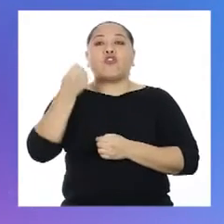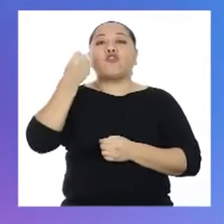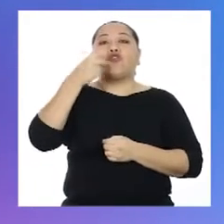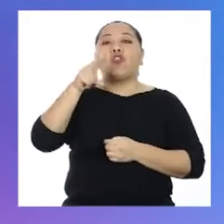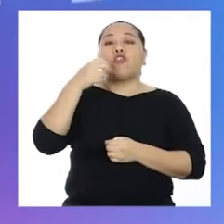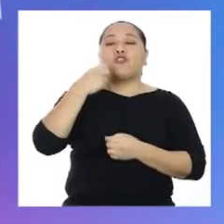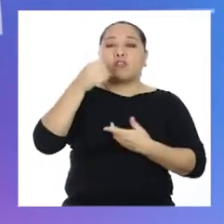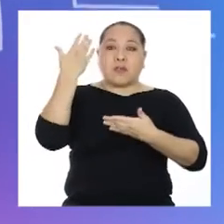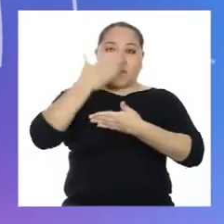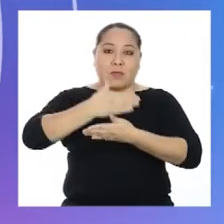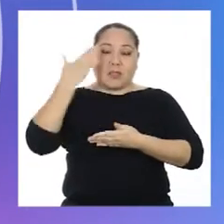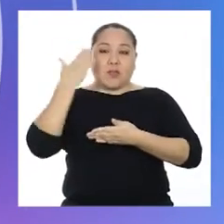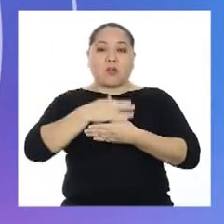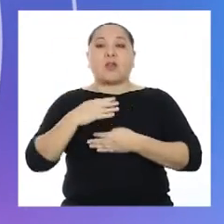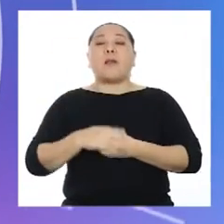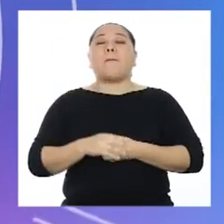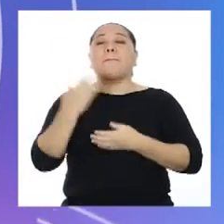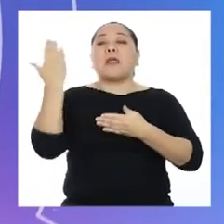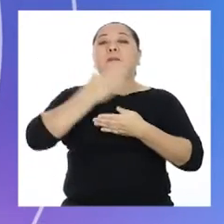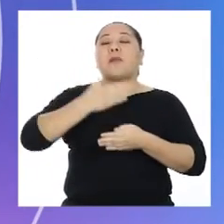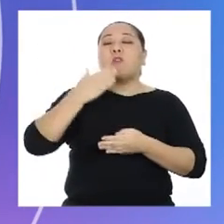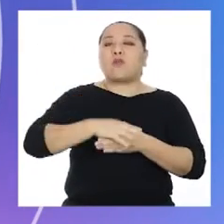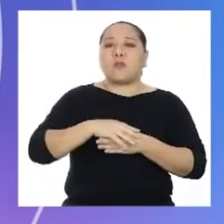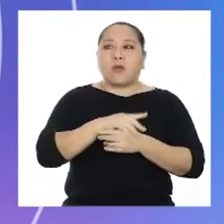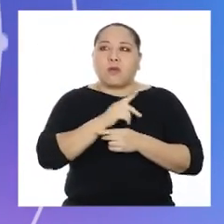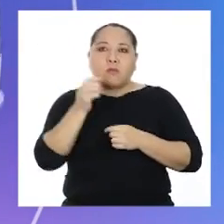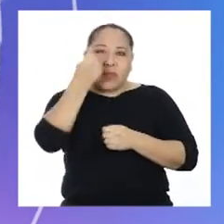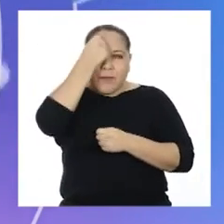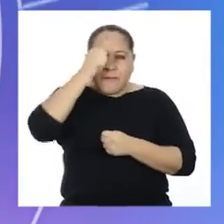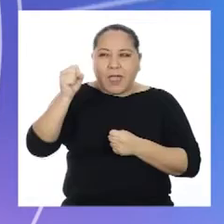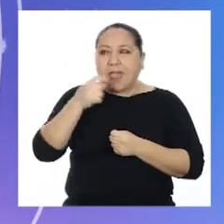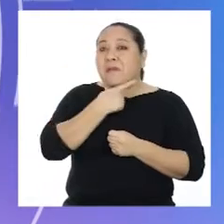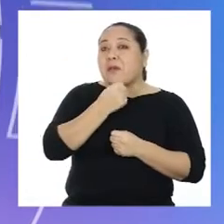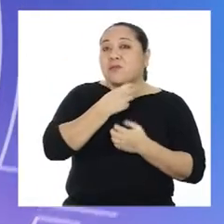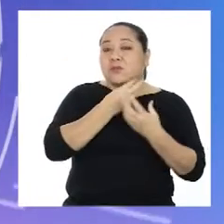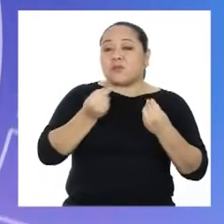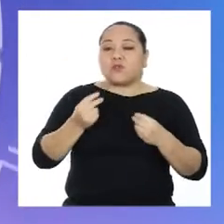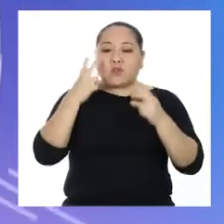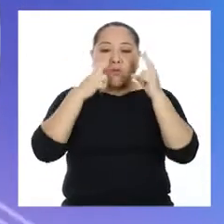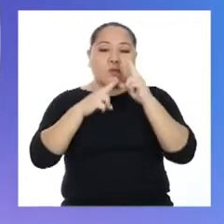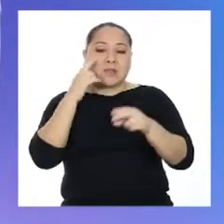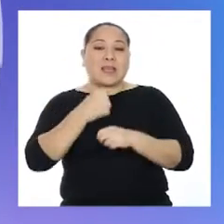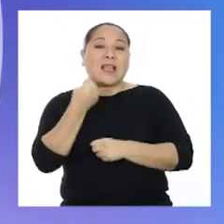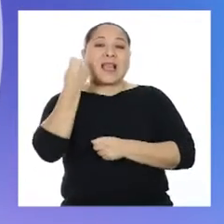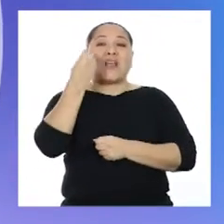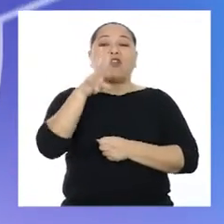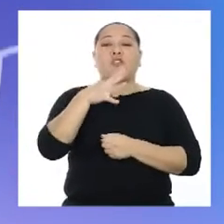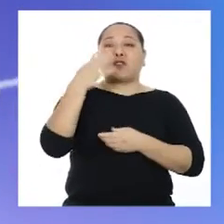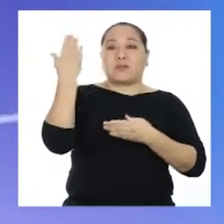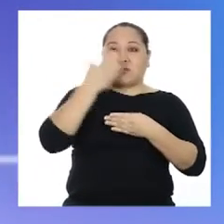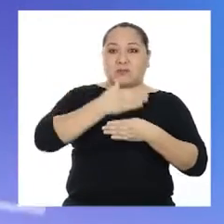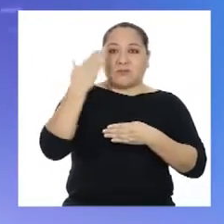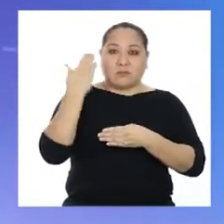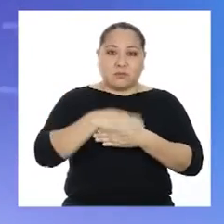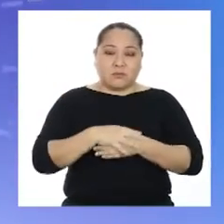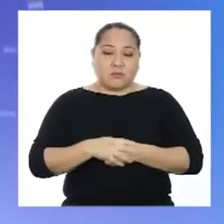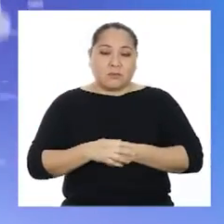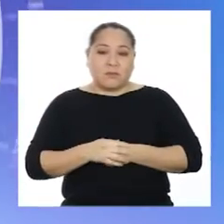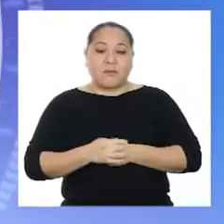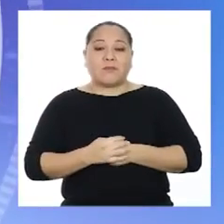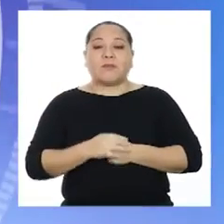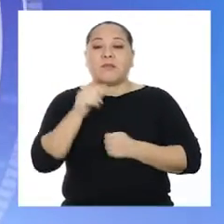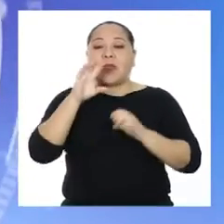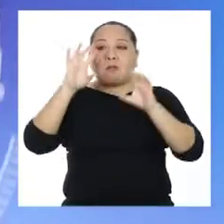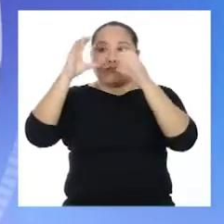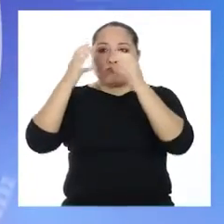contado 12 veces. Y para las películas de aventura que me gustan mucho, las he visto 14 veces.